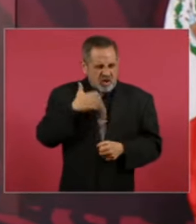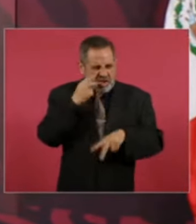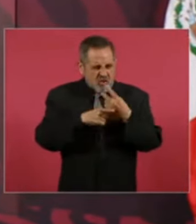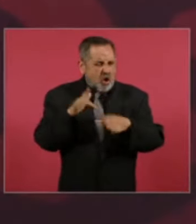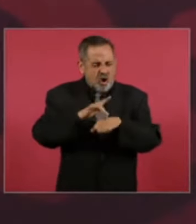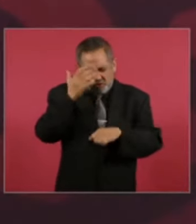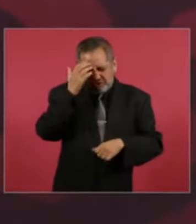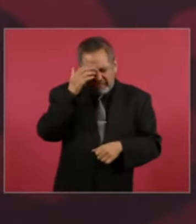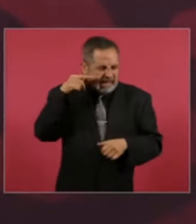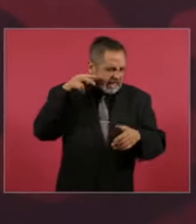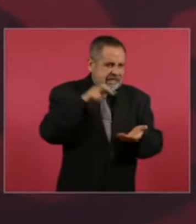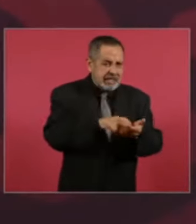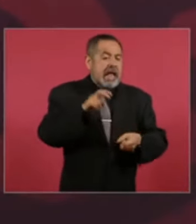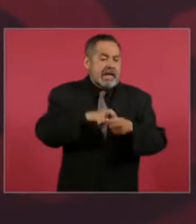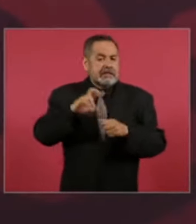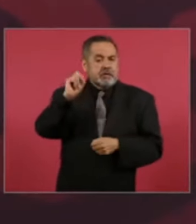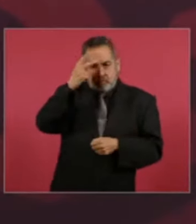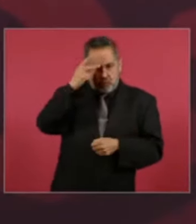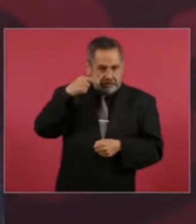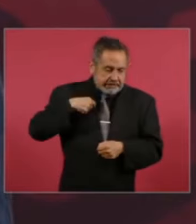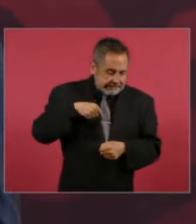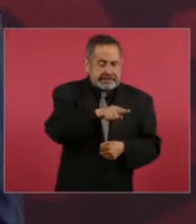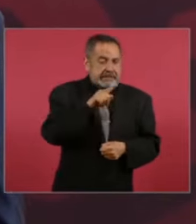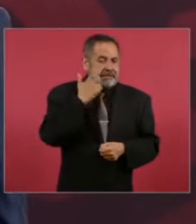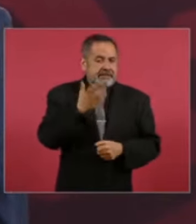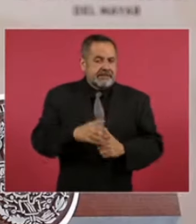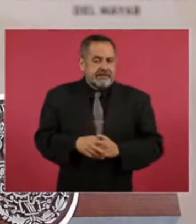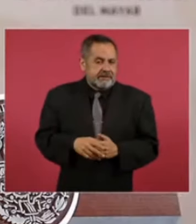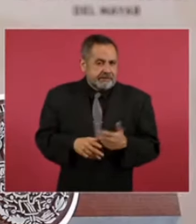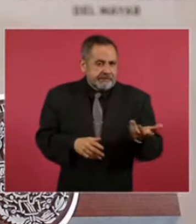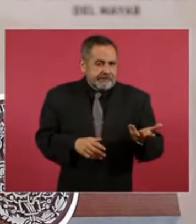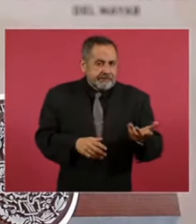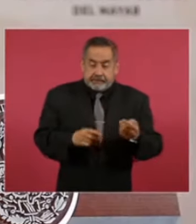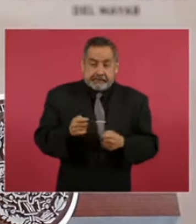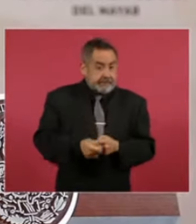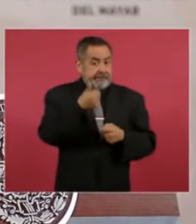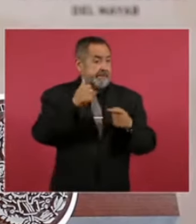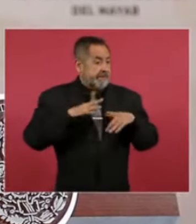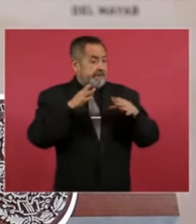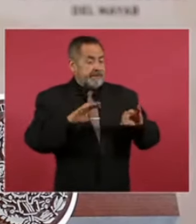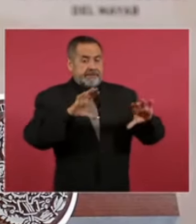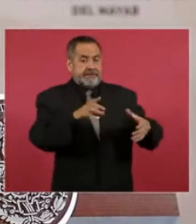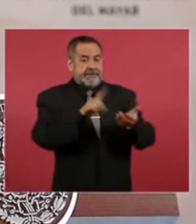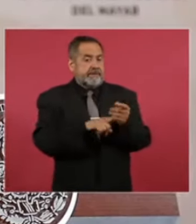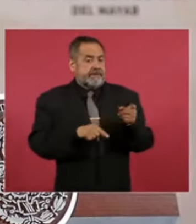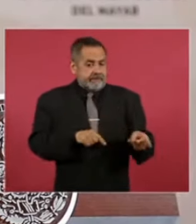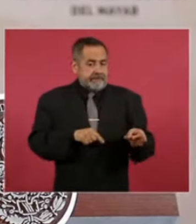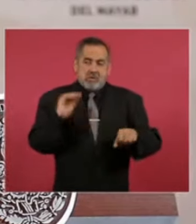San Luis Potosí porque son de las primeras que instalar